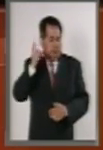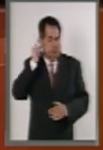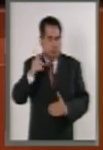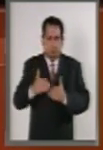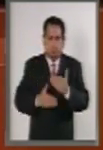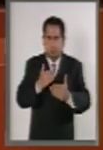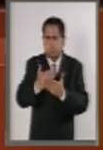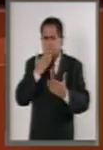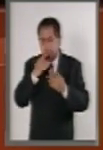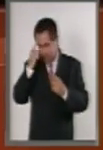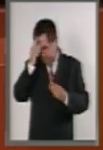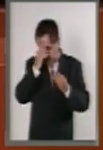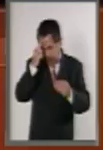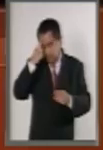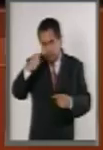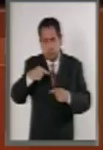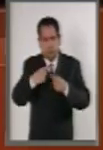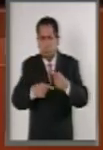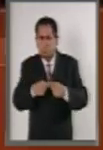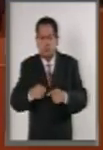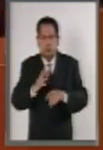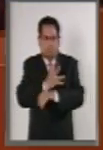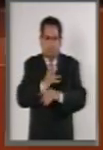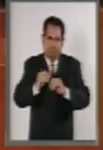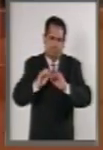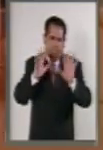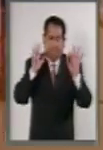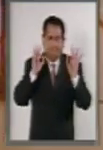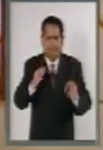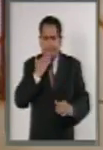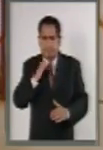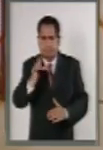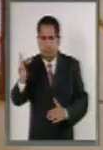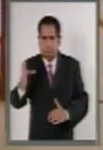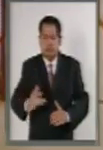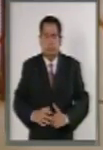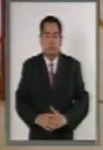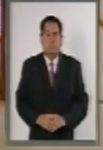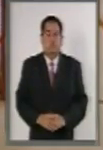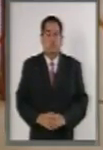de reflexión para que todos seamos transparencia. Muchas gracias. Gracias, senadora.